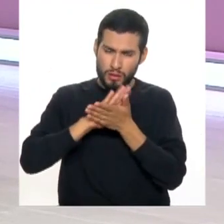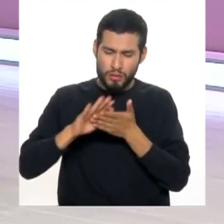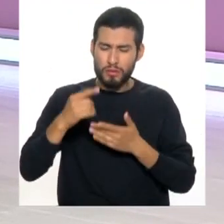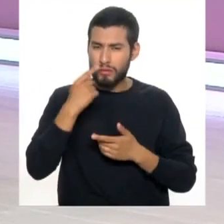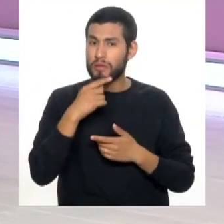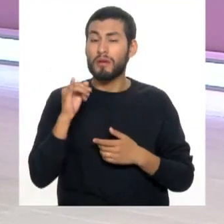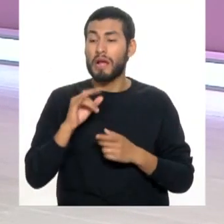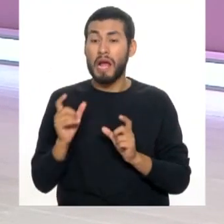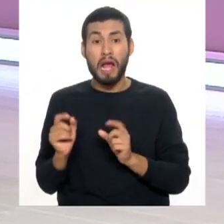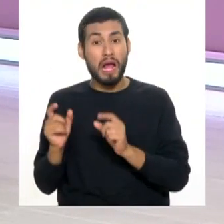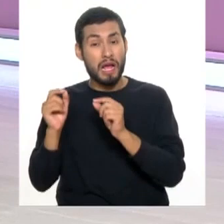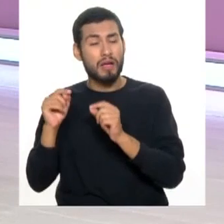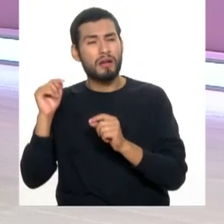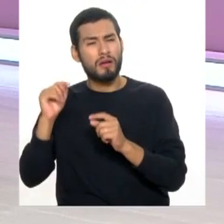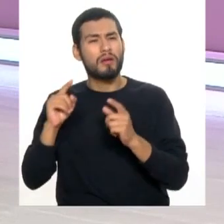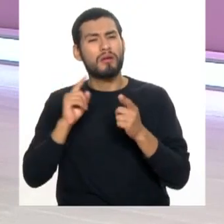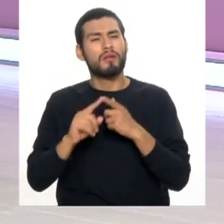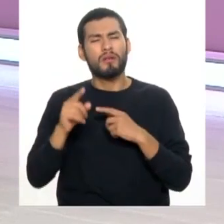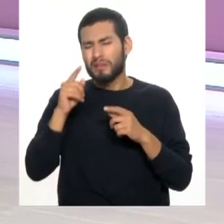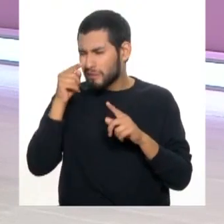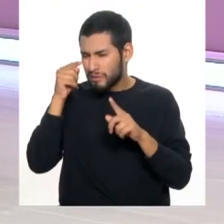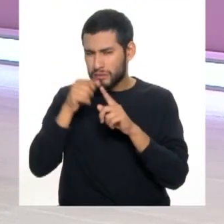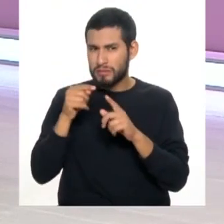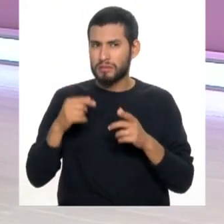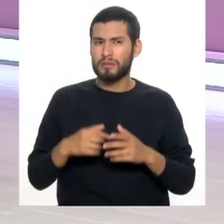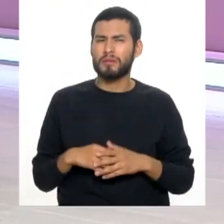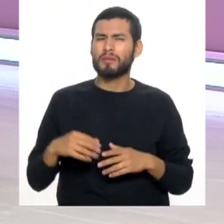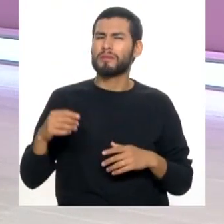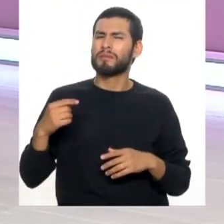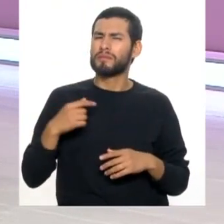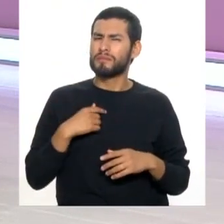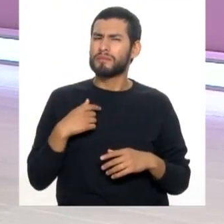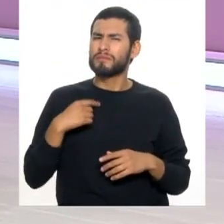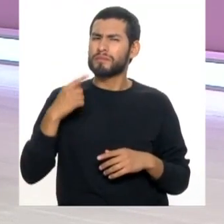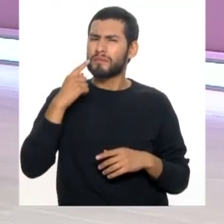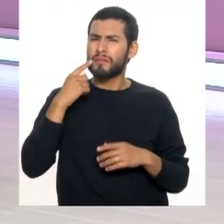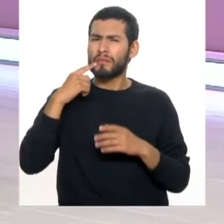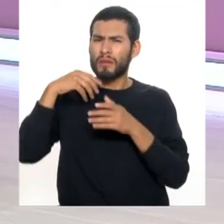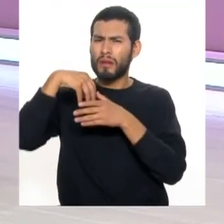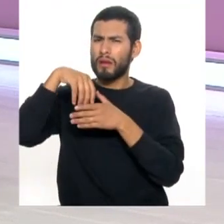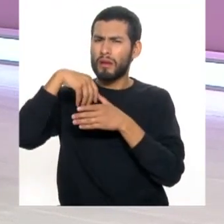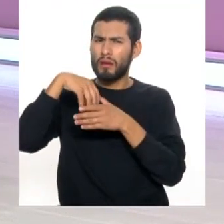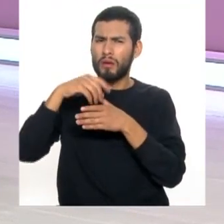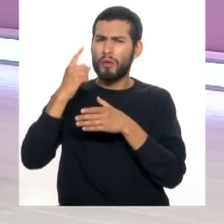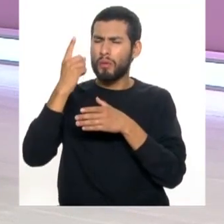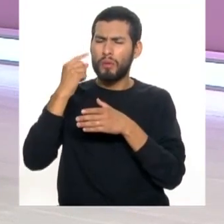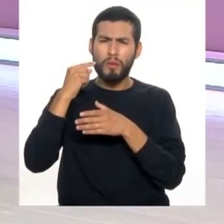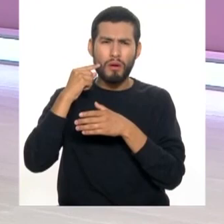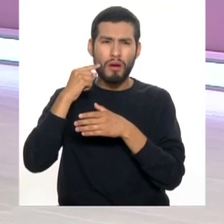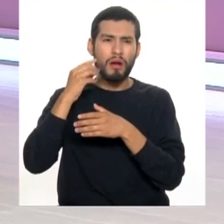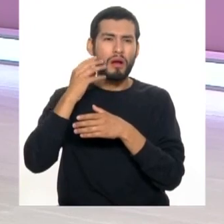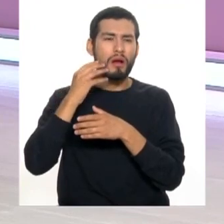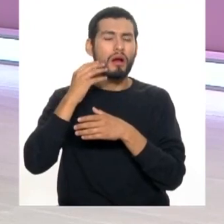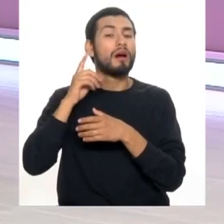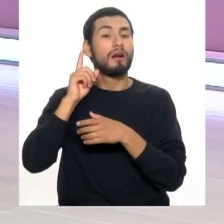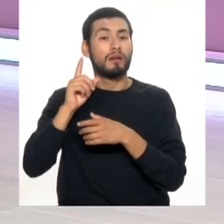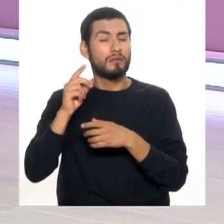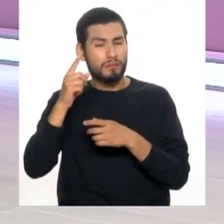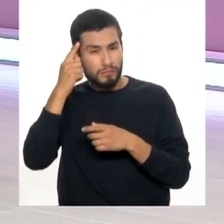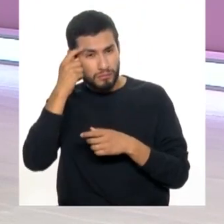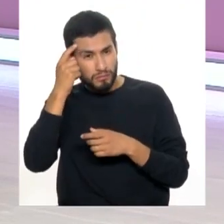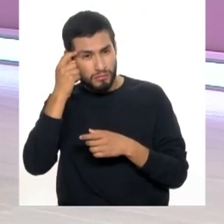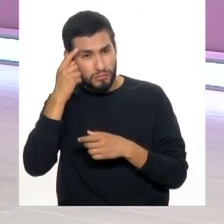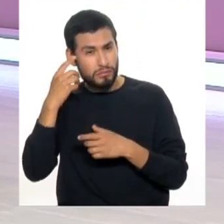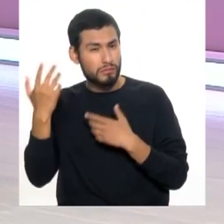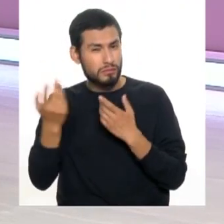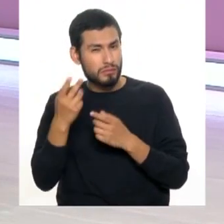tipo de cáncer también, pero es muy localizado. Dice, me está... se está bailando el diente, pero solo en una zona. Ah, ahí tenemos una sospecha